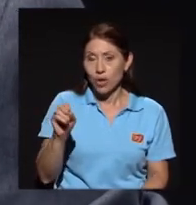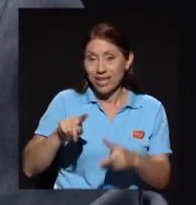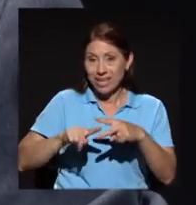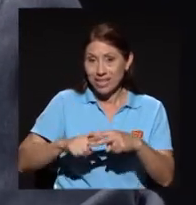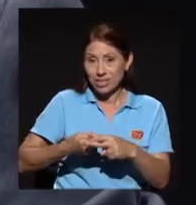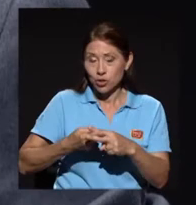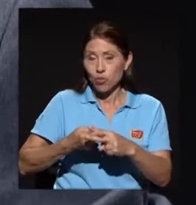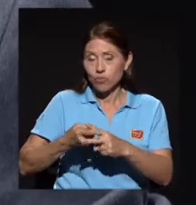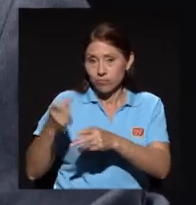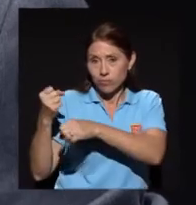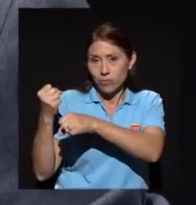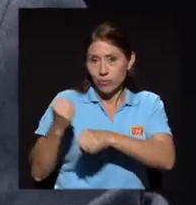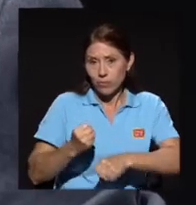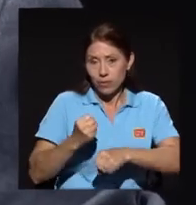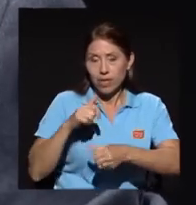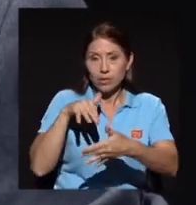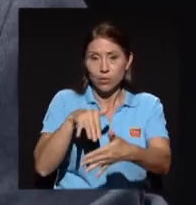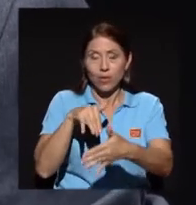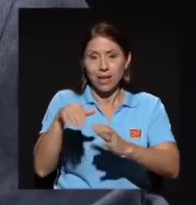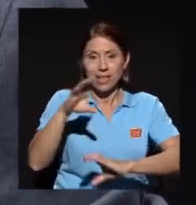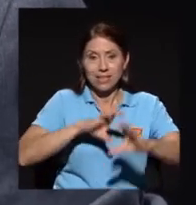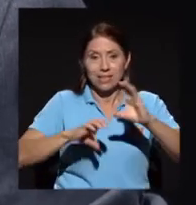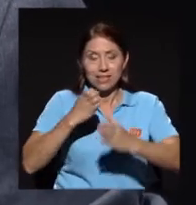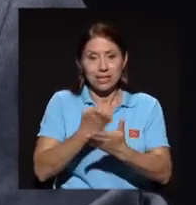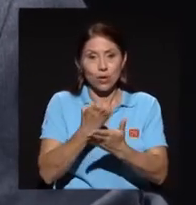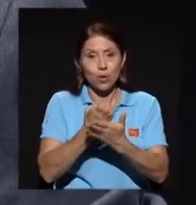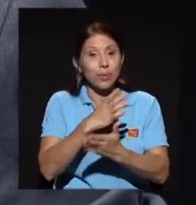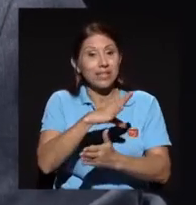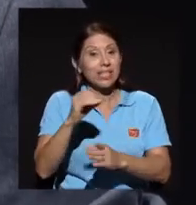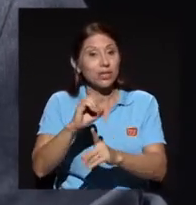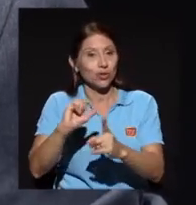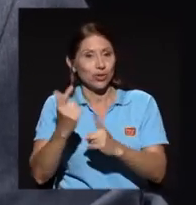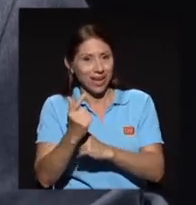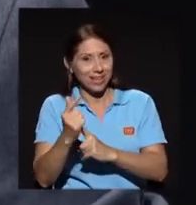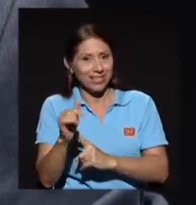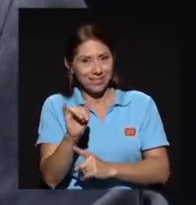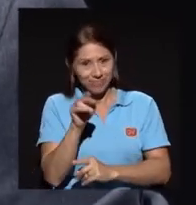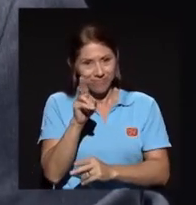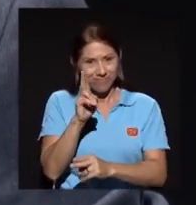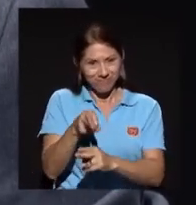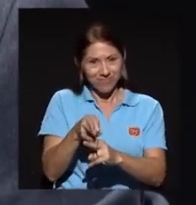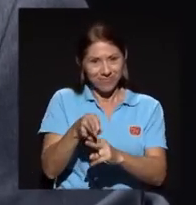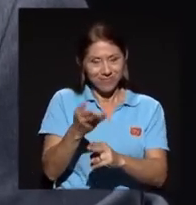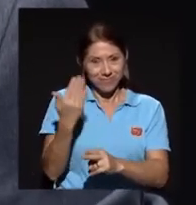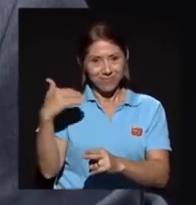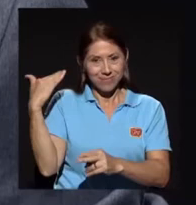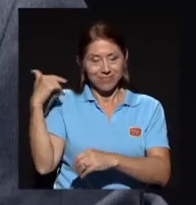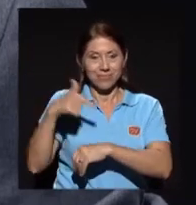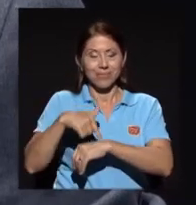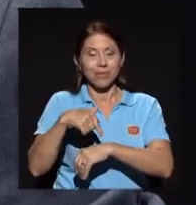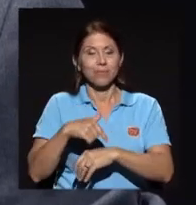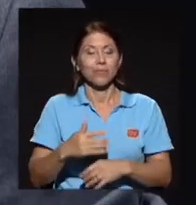Escuela de Ciencias Económicas y Sociales, como en ese tiempo se llamó. Después fue